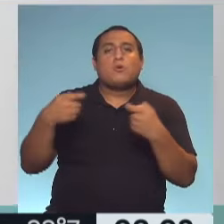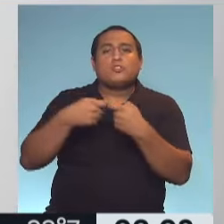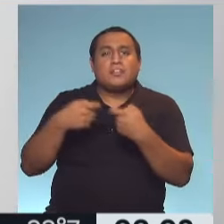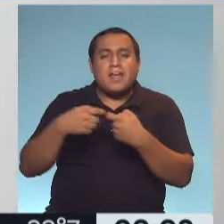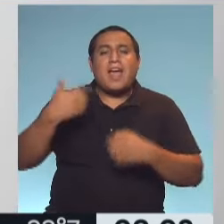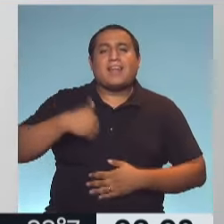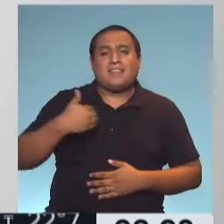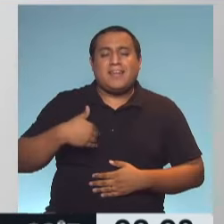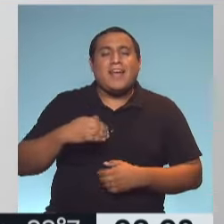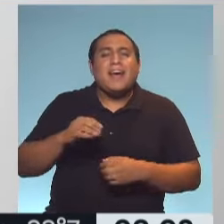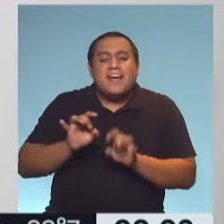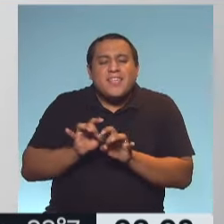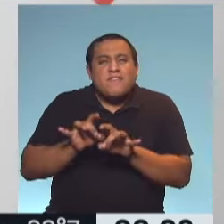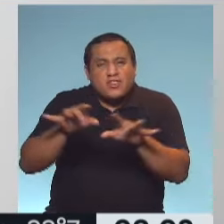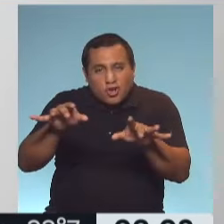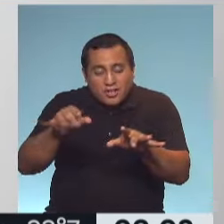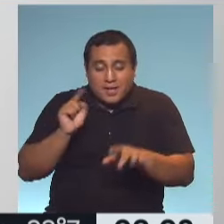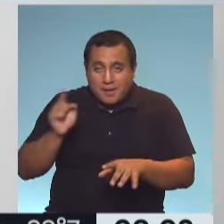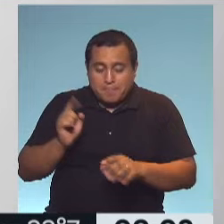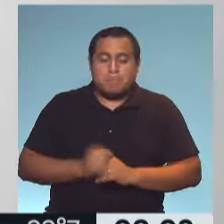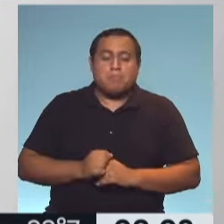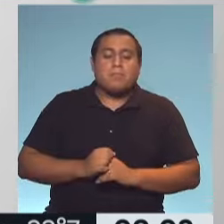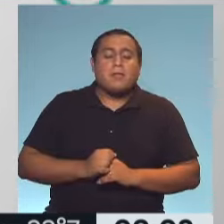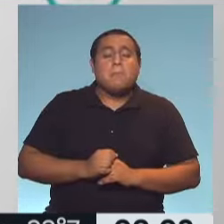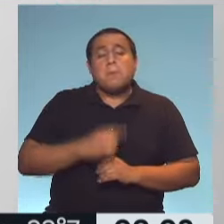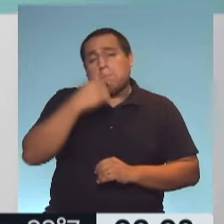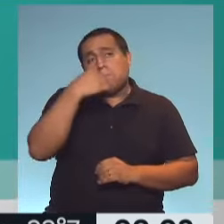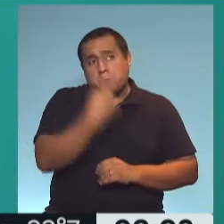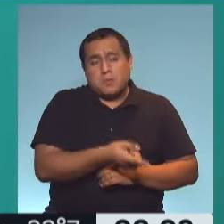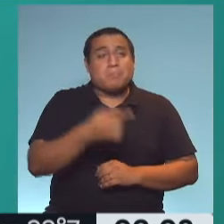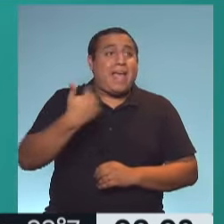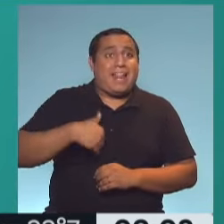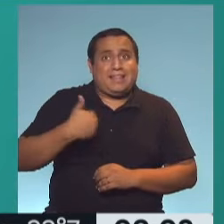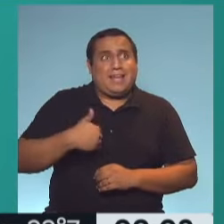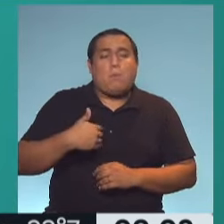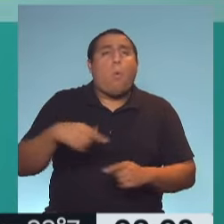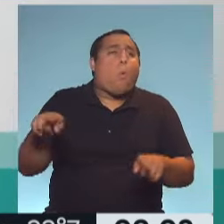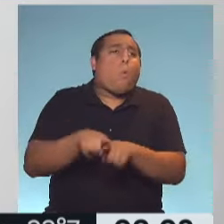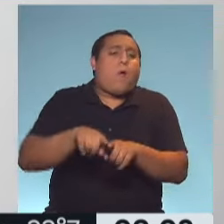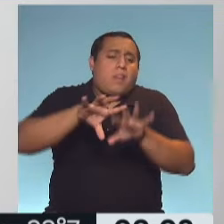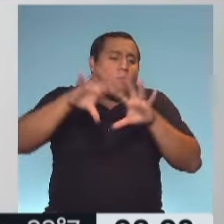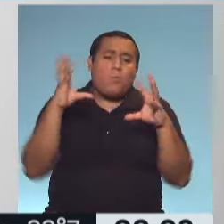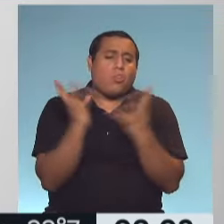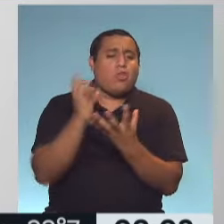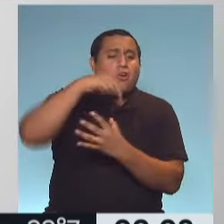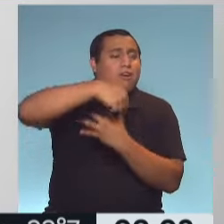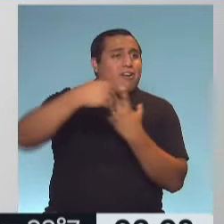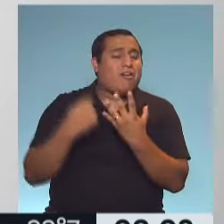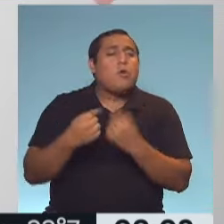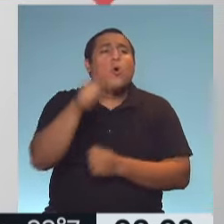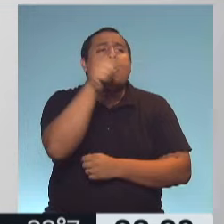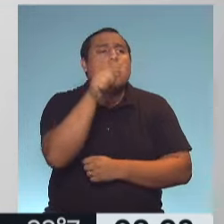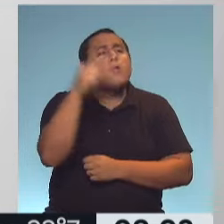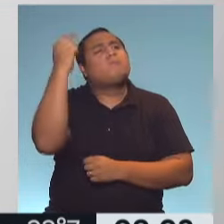Infectología también. Bueno, Gustavo, un panorama que Argentina, por supuesto, no es ajeno a lo que sucede en la región y en el mundo. Desde tu